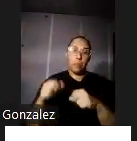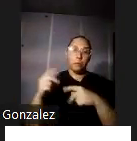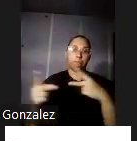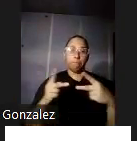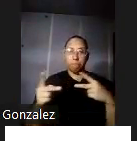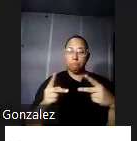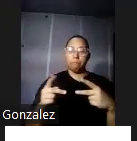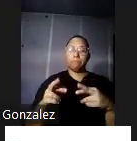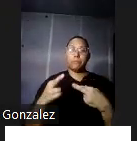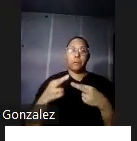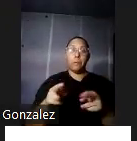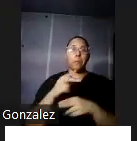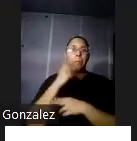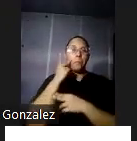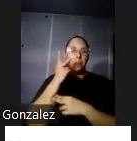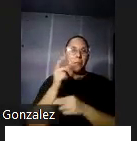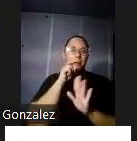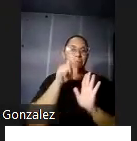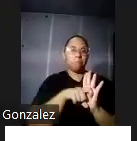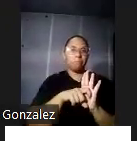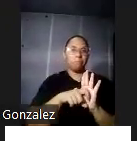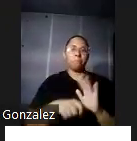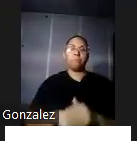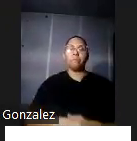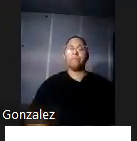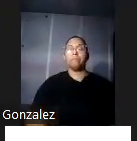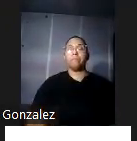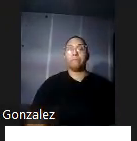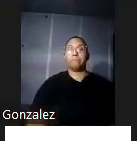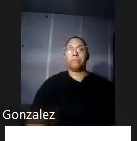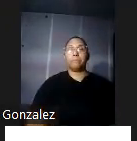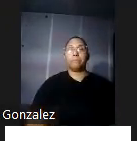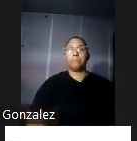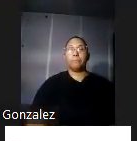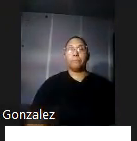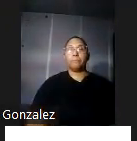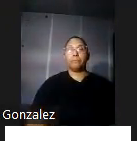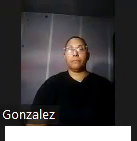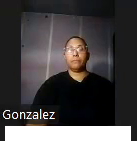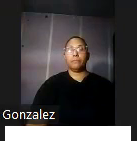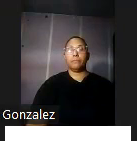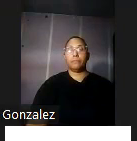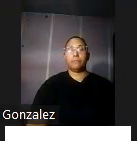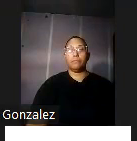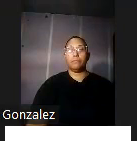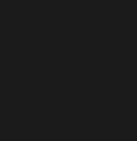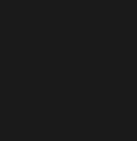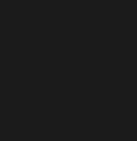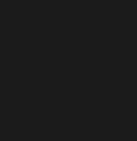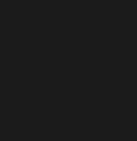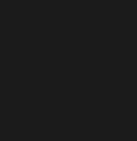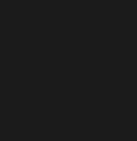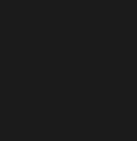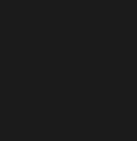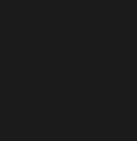vamos a ver la fotografía vamos a ver vamos ver vamos a otra vez Hilda